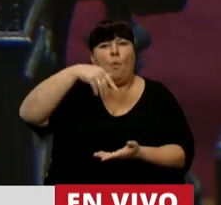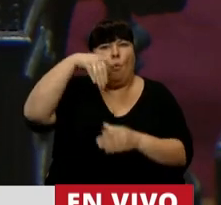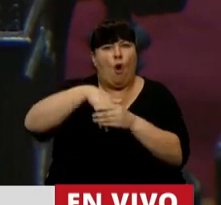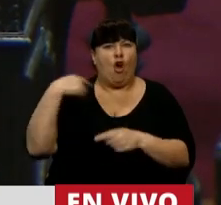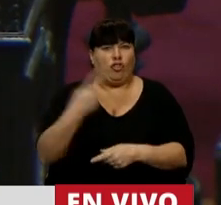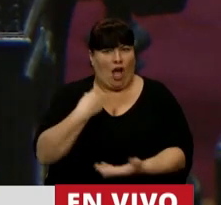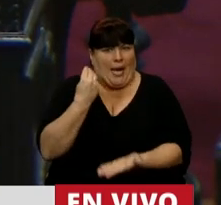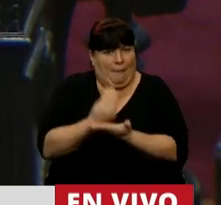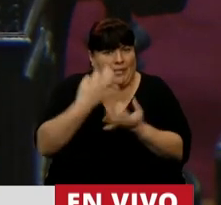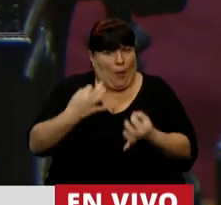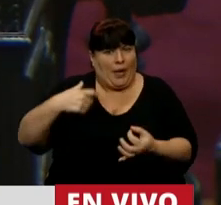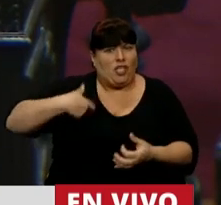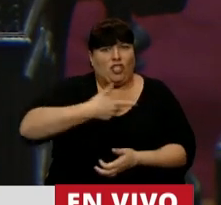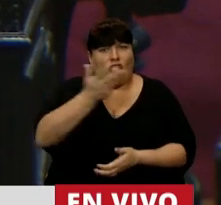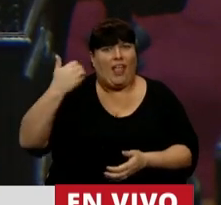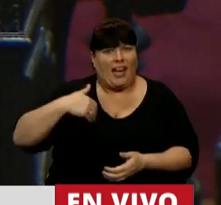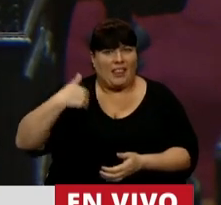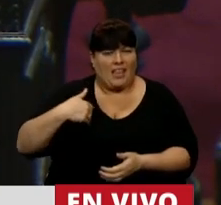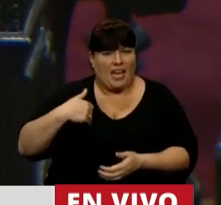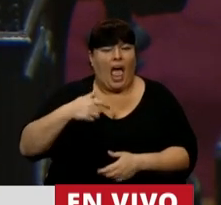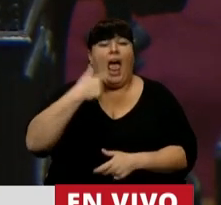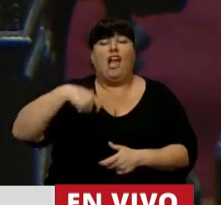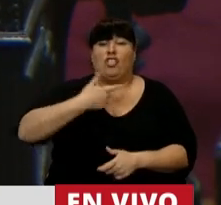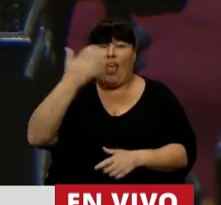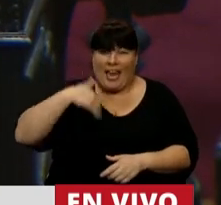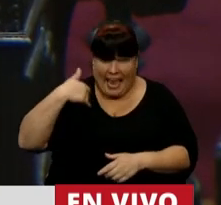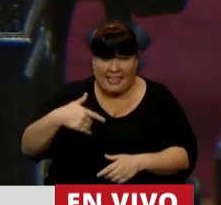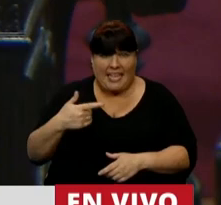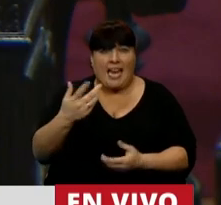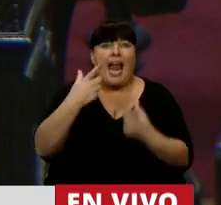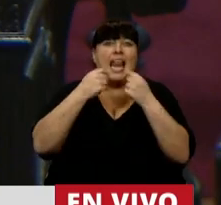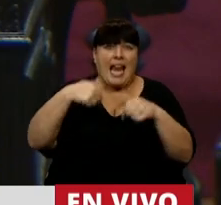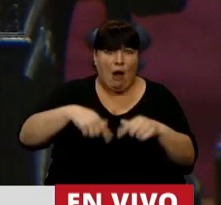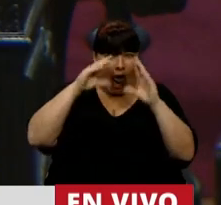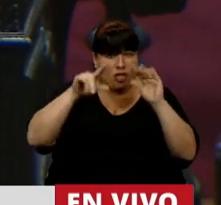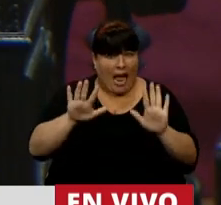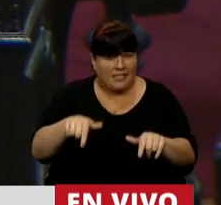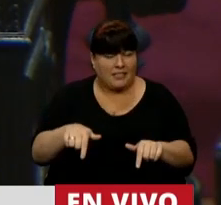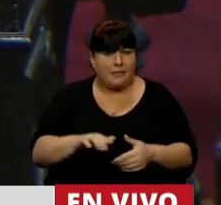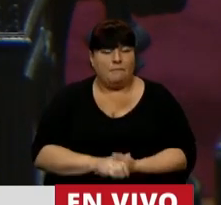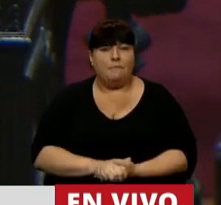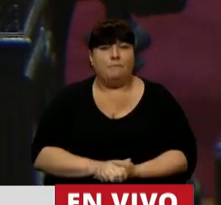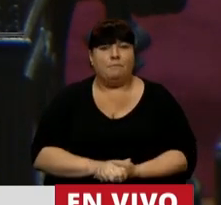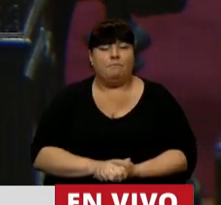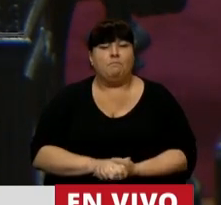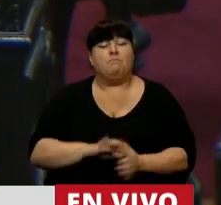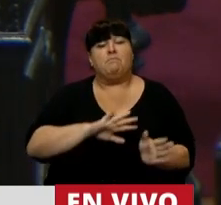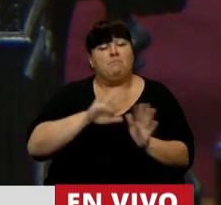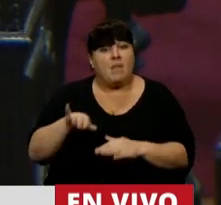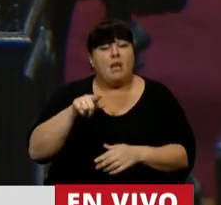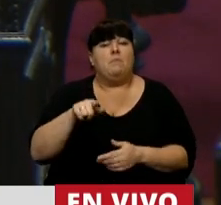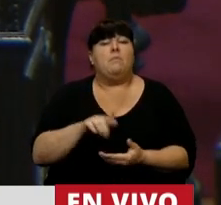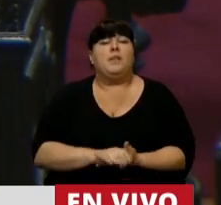estamos representando a la ciudadanía argentina, si la ciudadanía argentina es lo que nos está reclamando esta noche. No obstante ello,